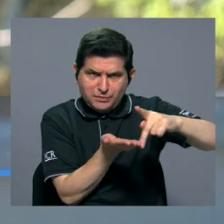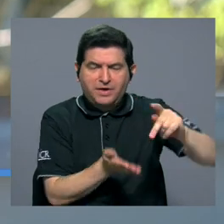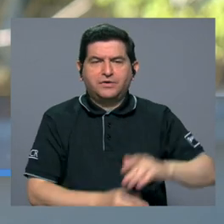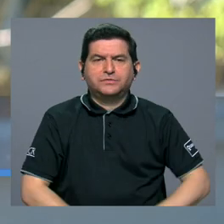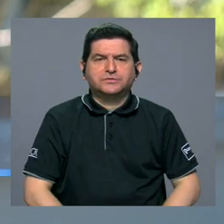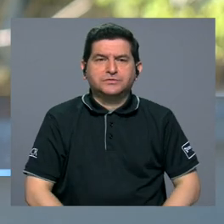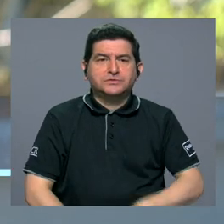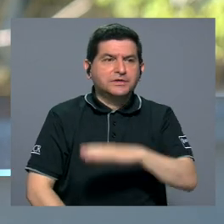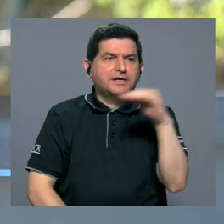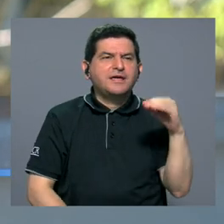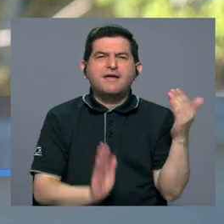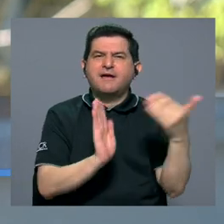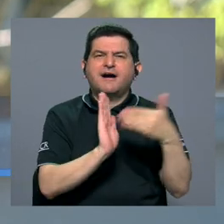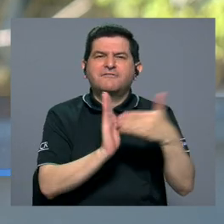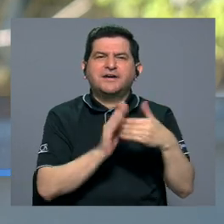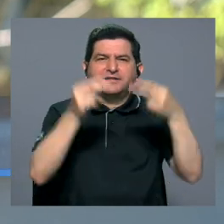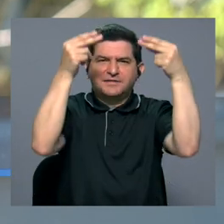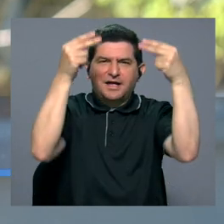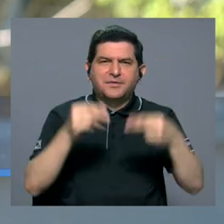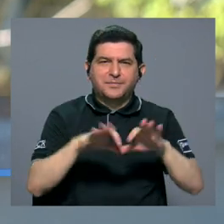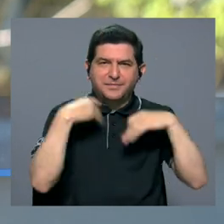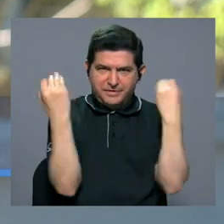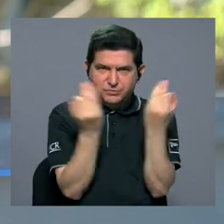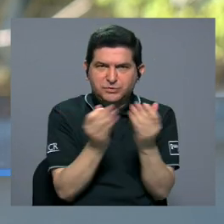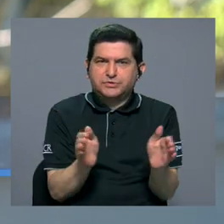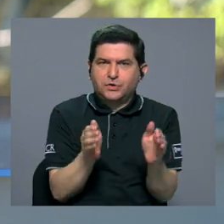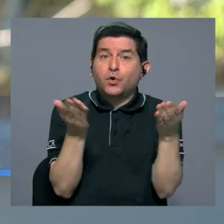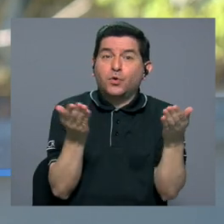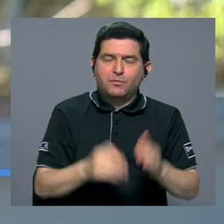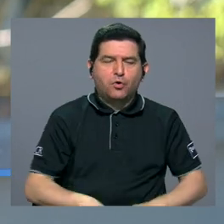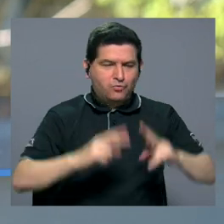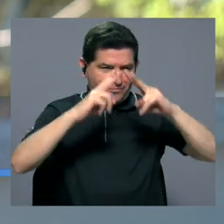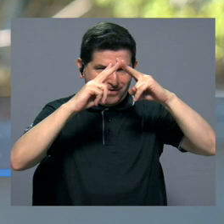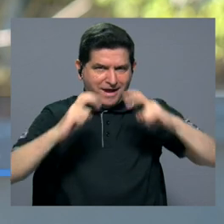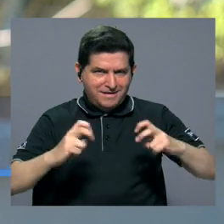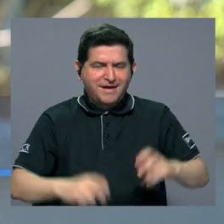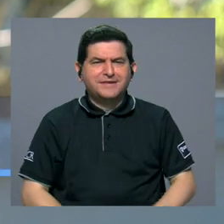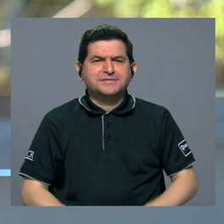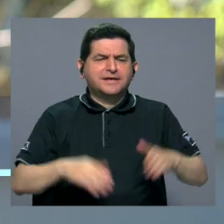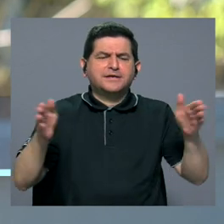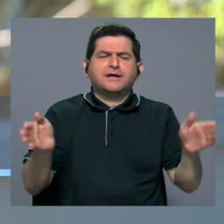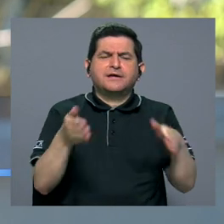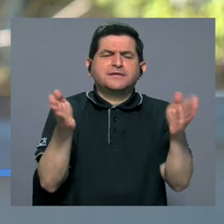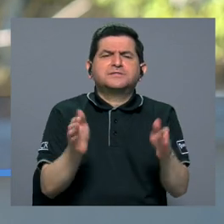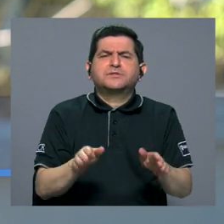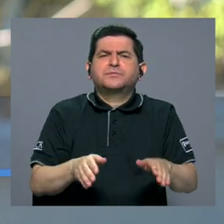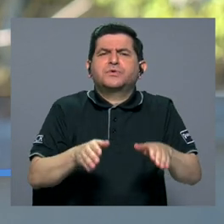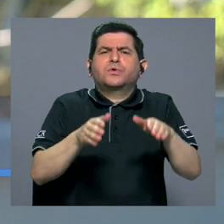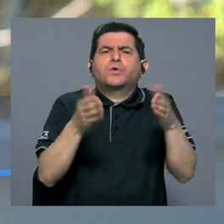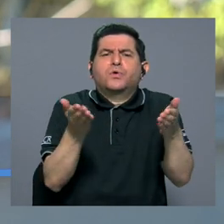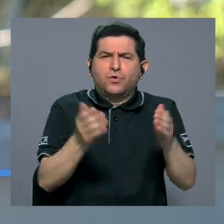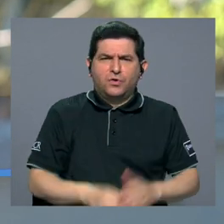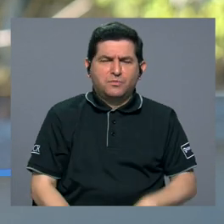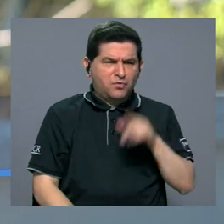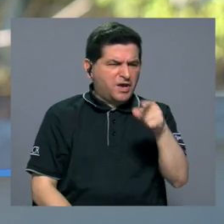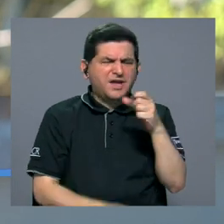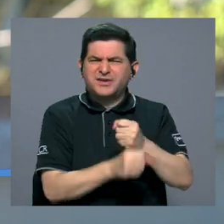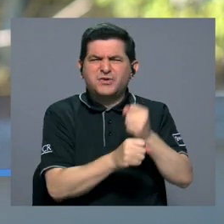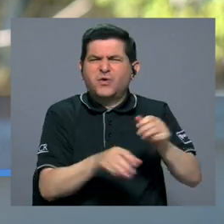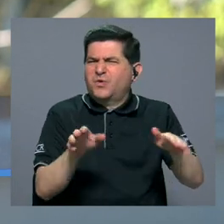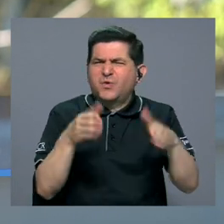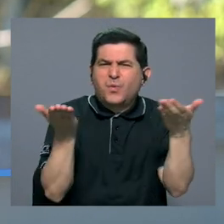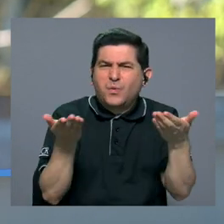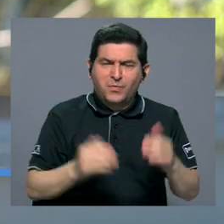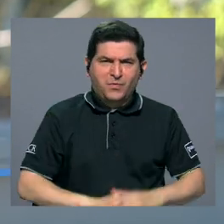salarios y de cómo esto afecta a los presupuestos familiares. Hay que analizar los incentivos, cómo vamos a trabajar los